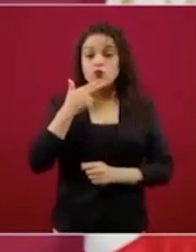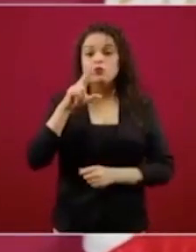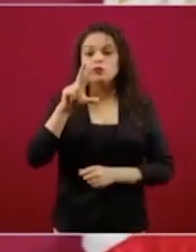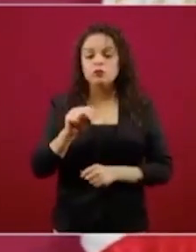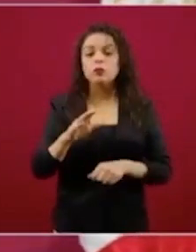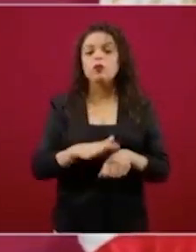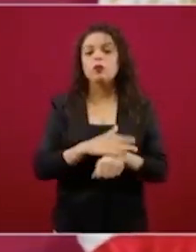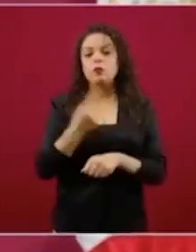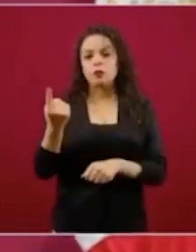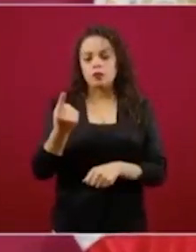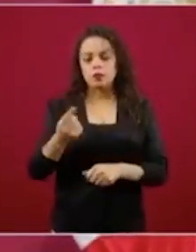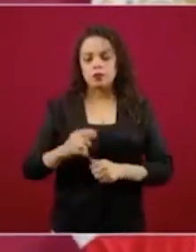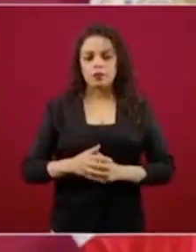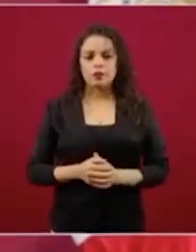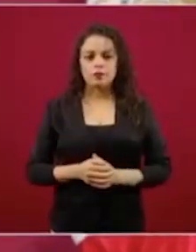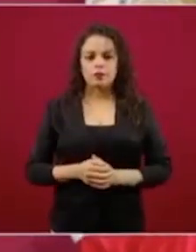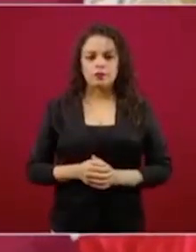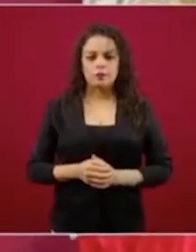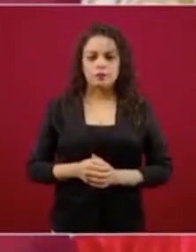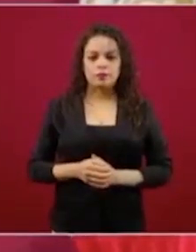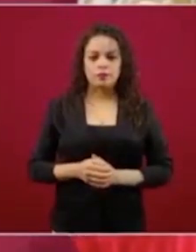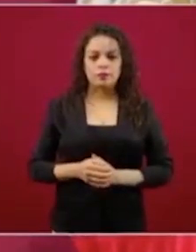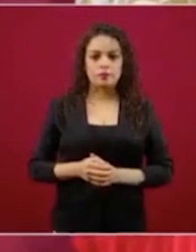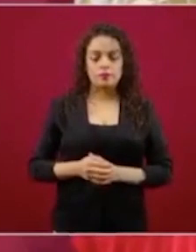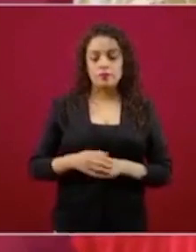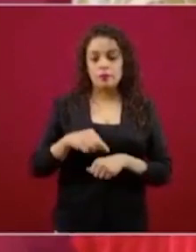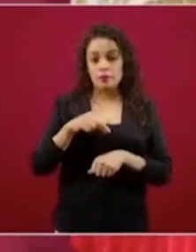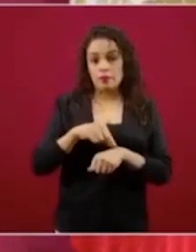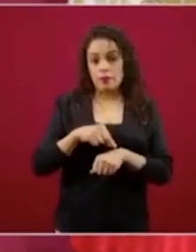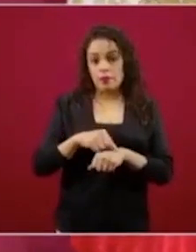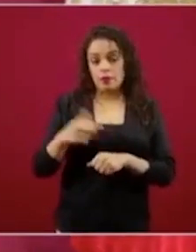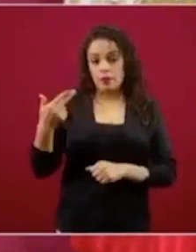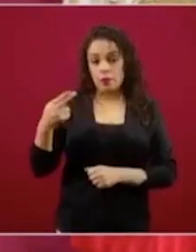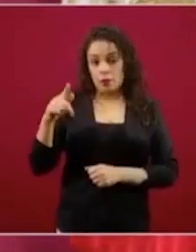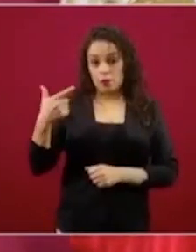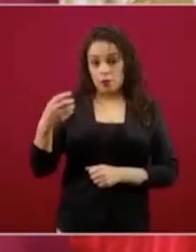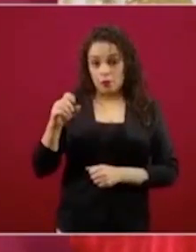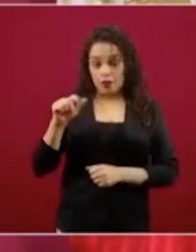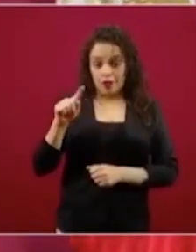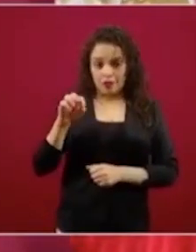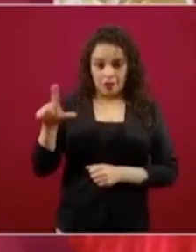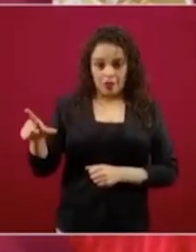Hugo, le pregunté.